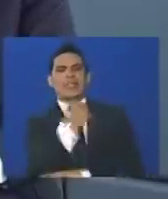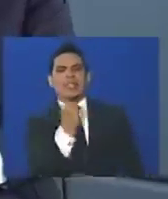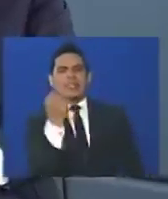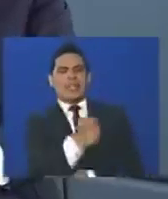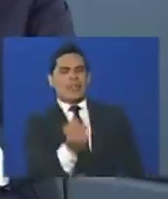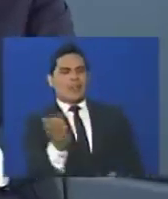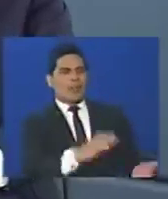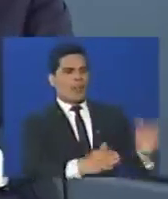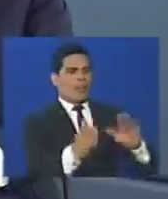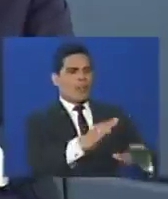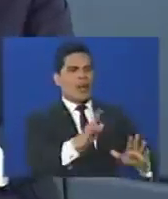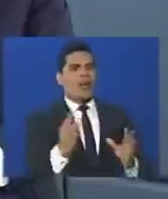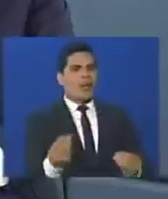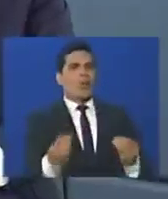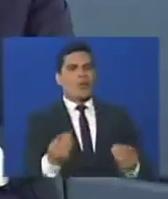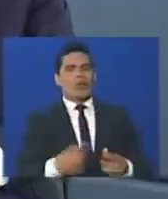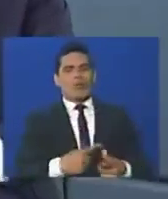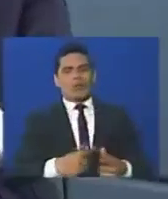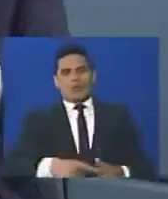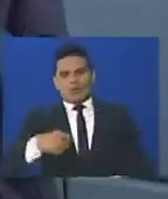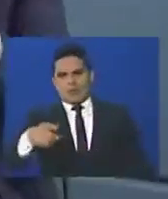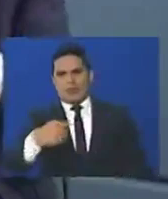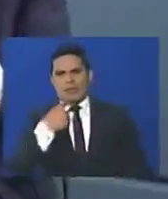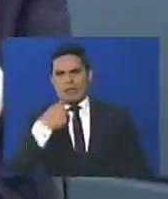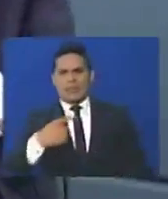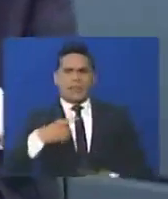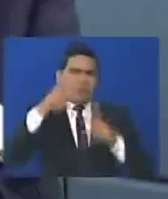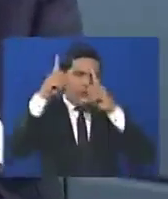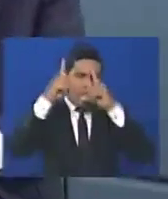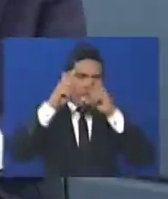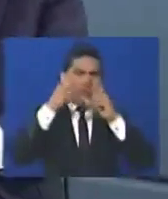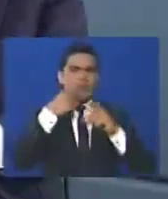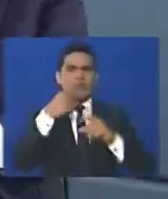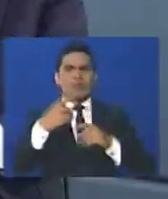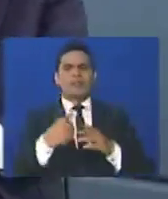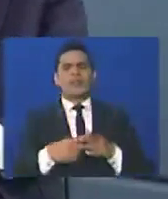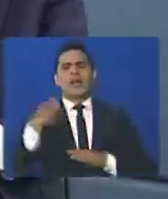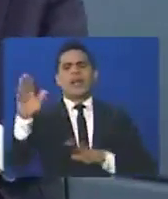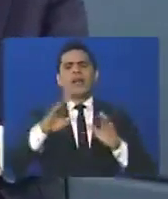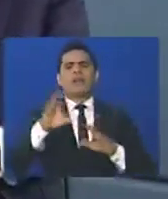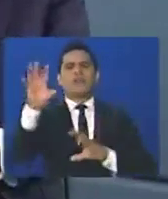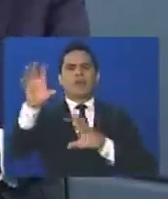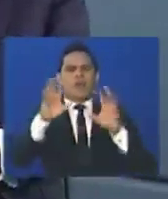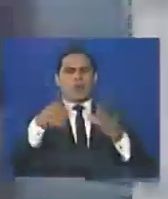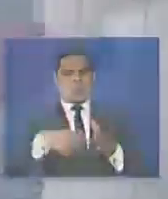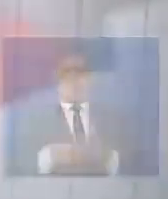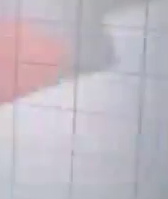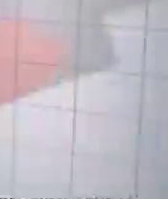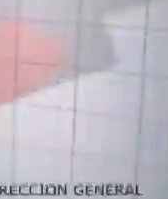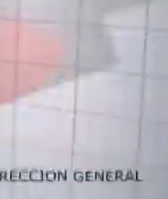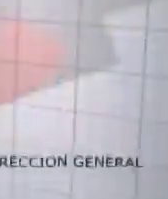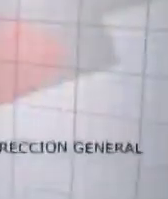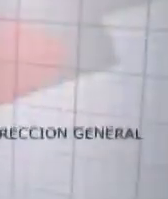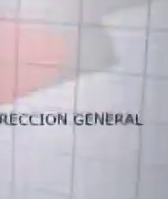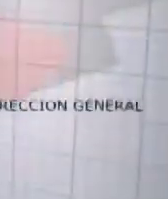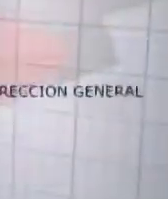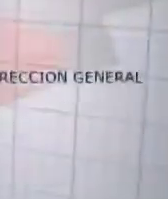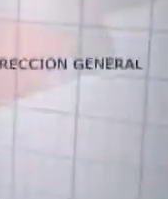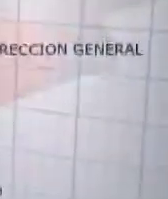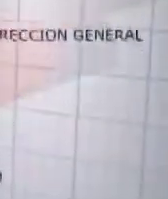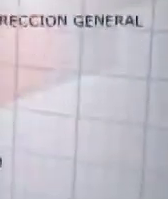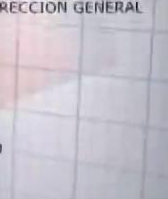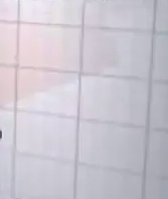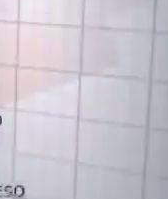asesinato uno tras otro, ah por supuesto, si usted toma la foto, y usted le dice al exterior, mira no chicos, y aquí nos saludamos todos como amigos,